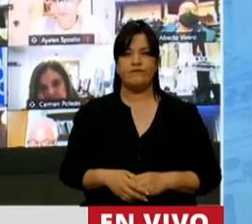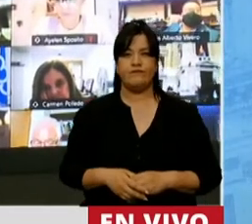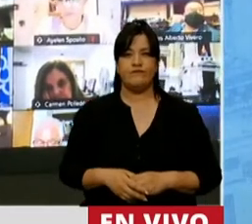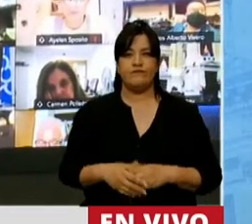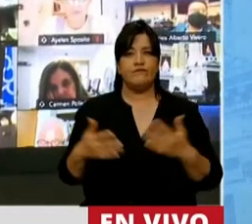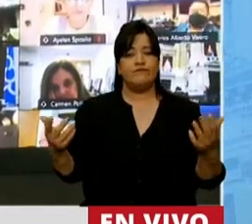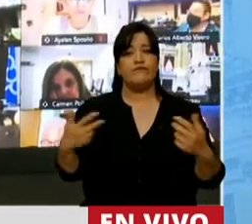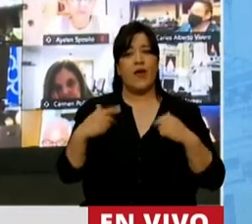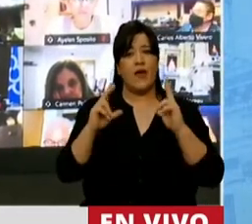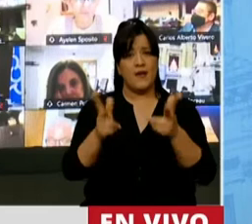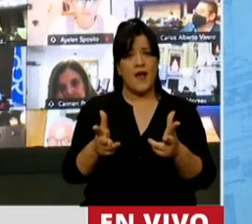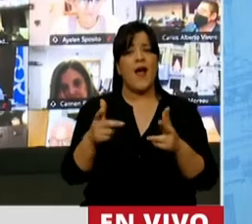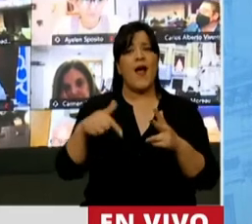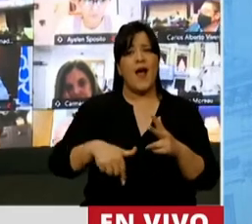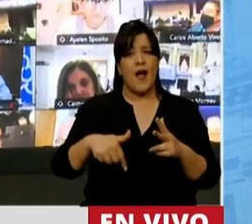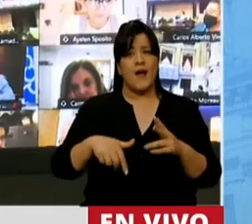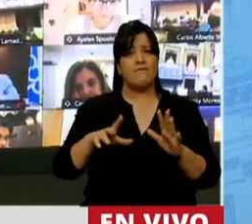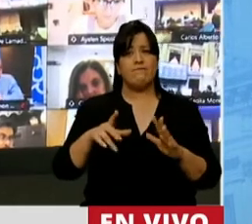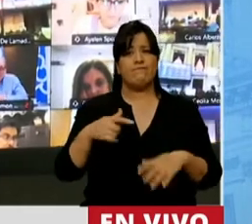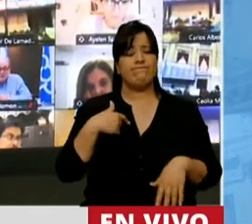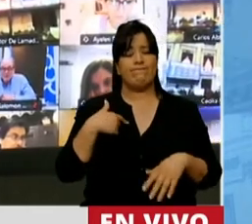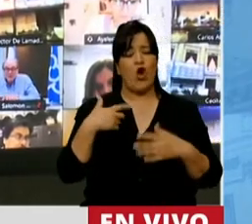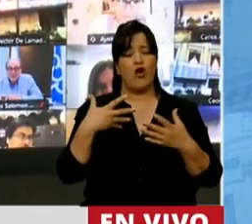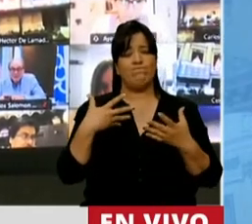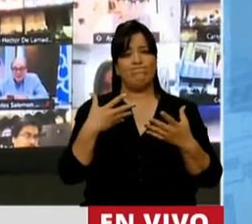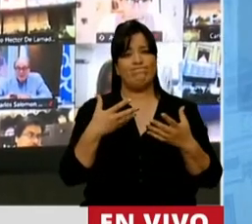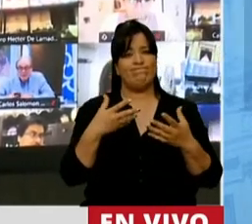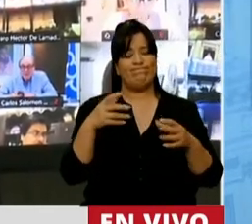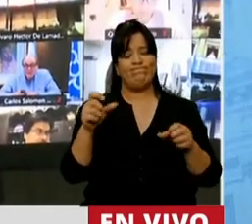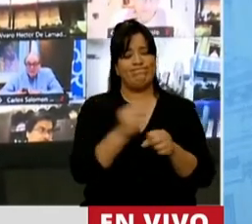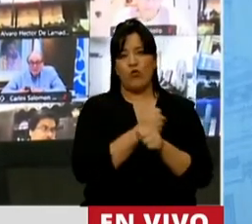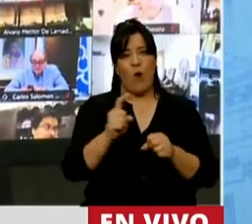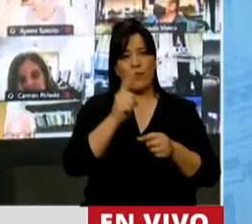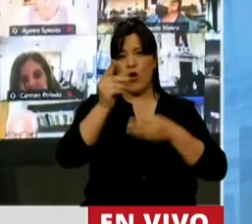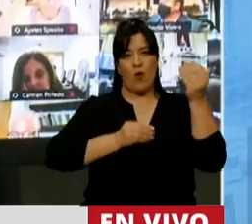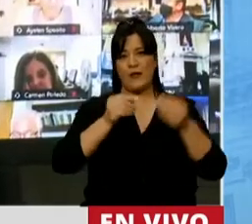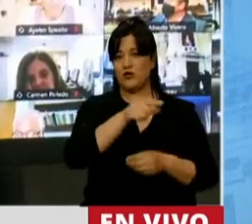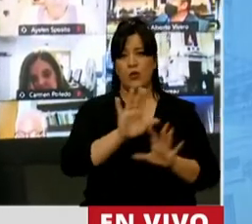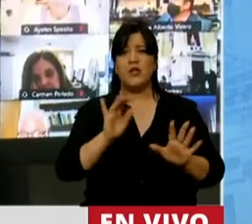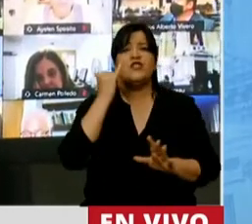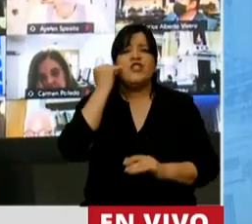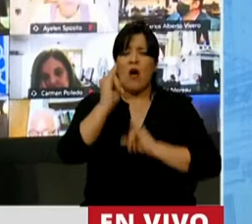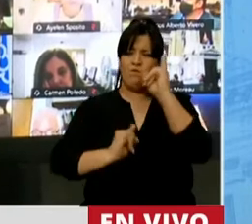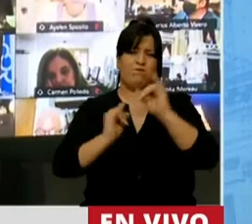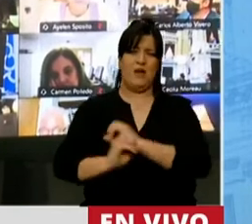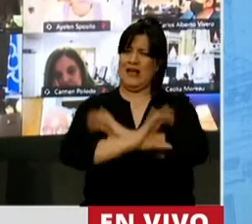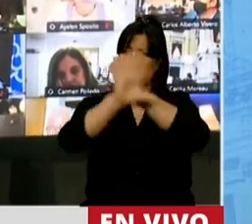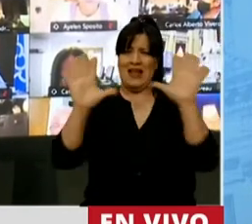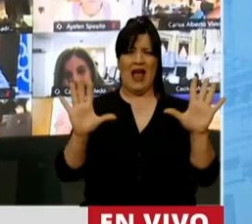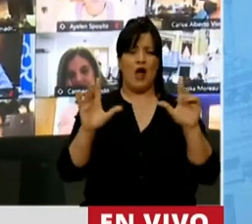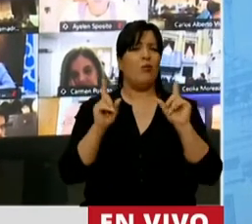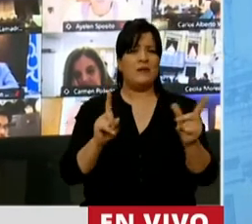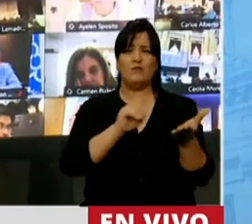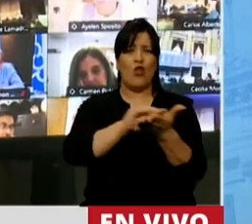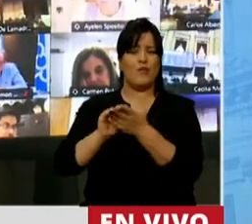Decirle que tengo muchos motivos para no aprobar este presupuesto y ya lo han explicado con toda claridad los